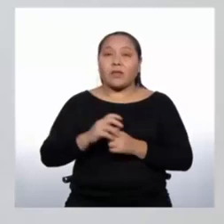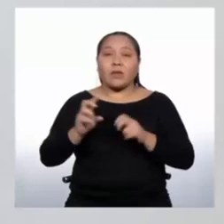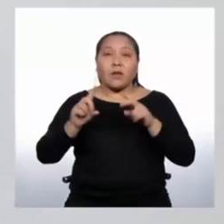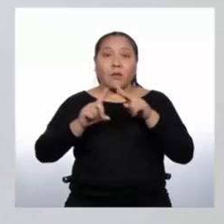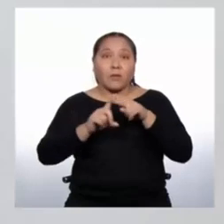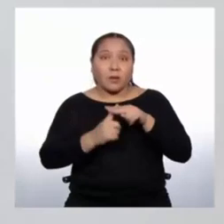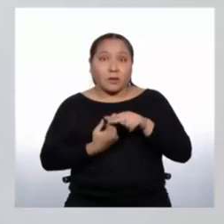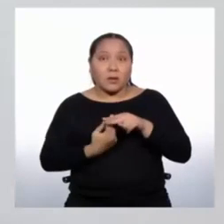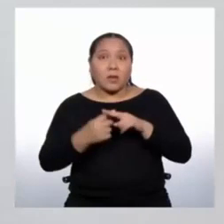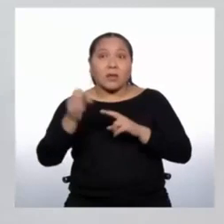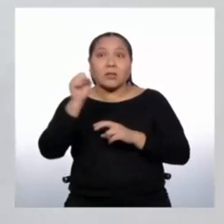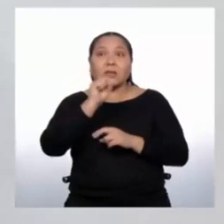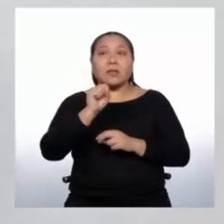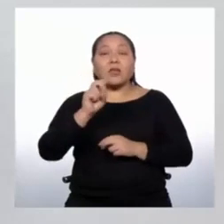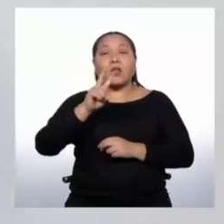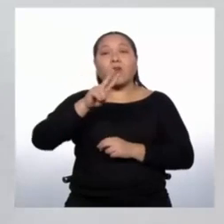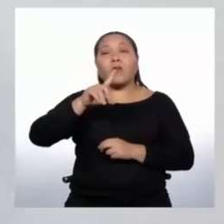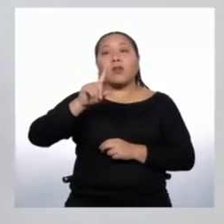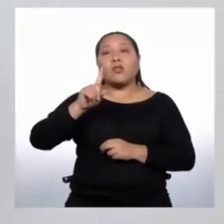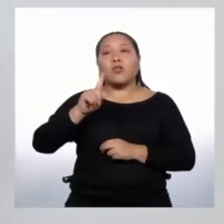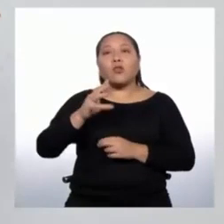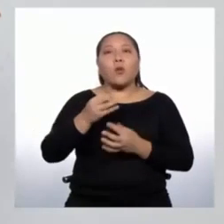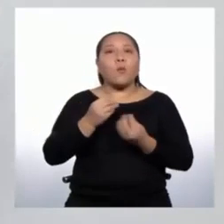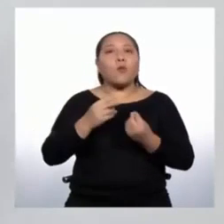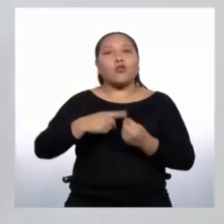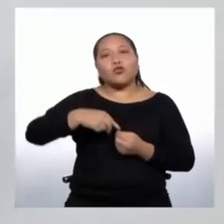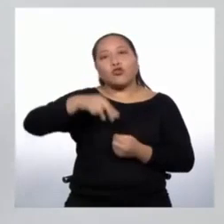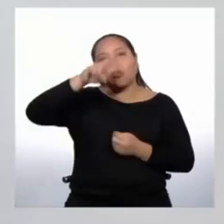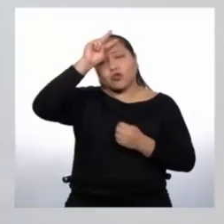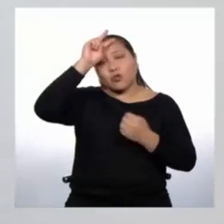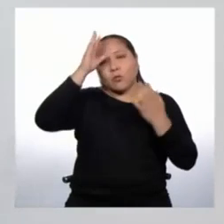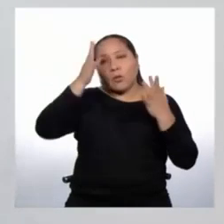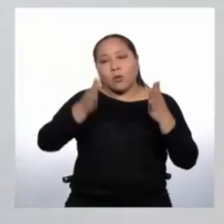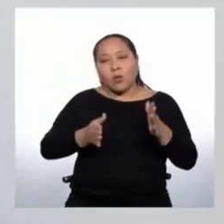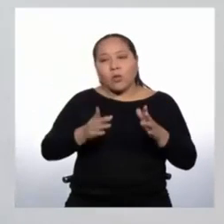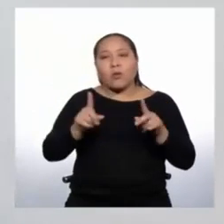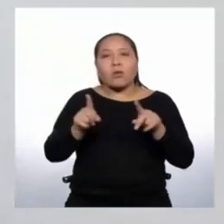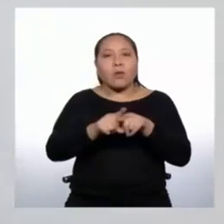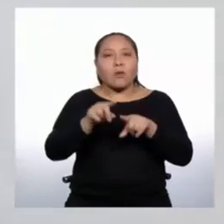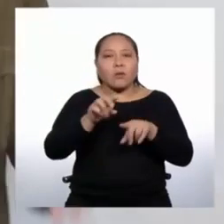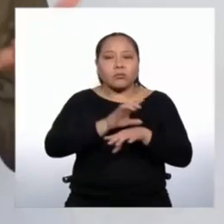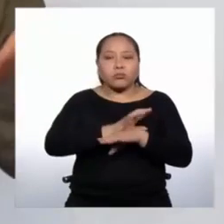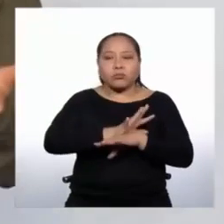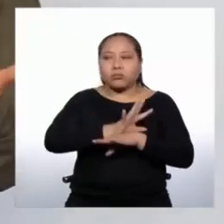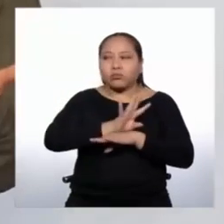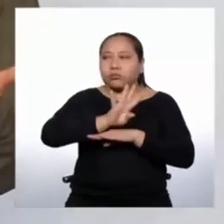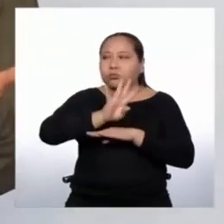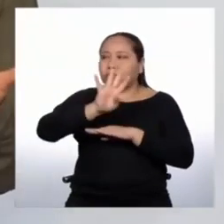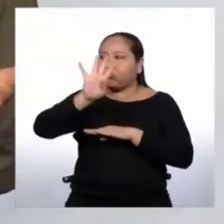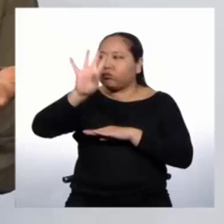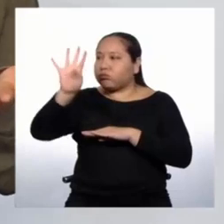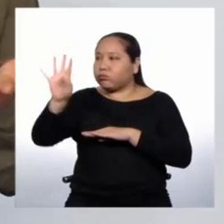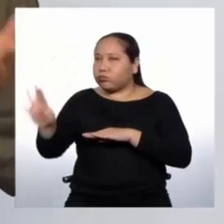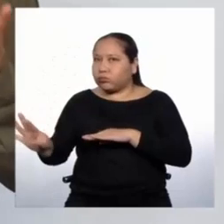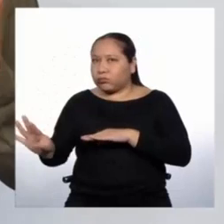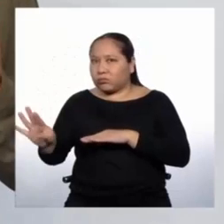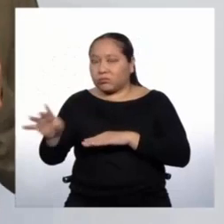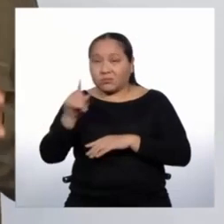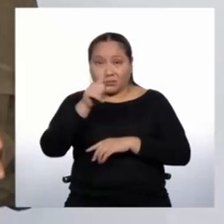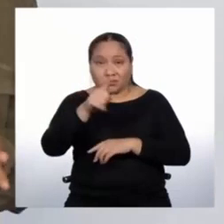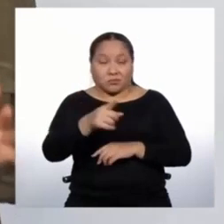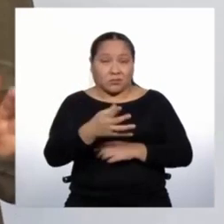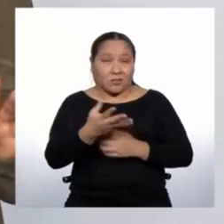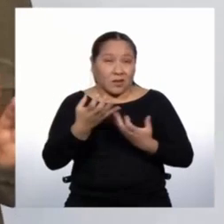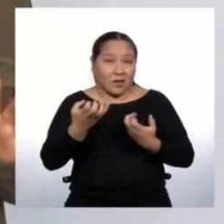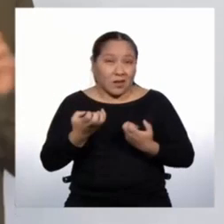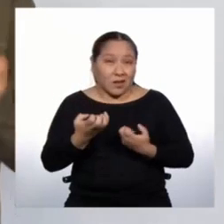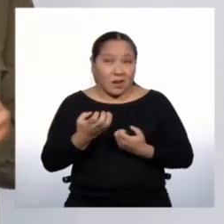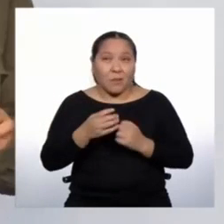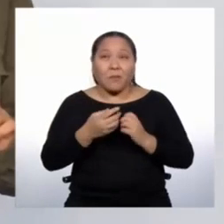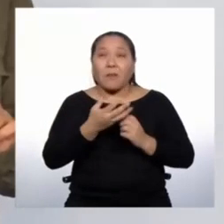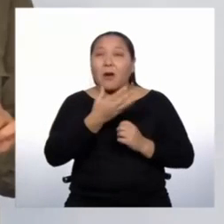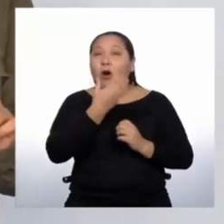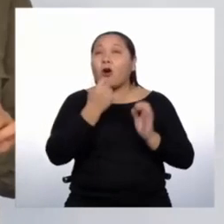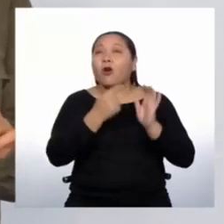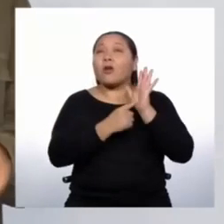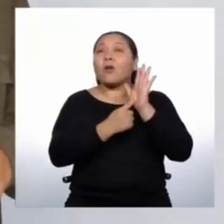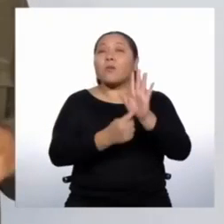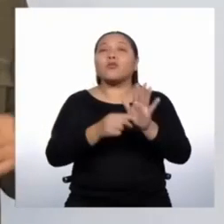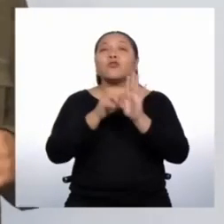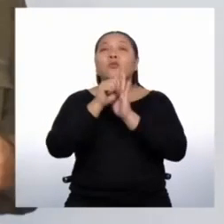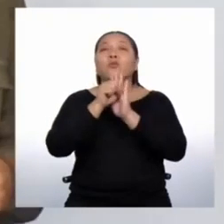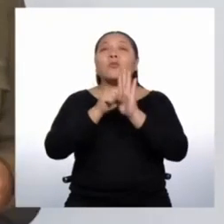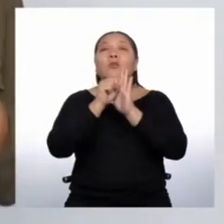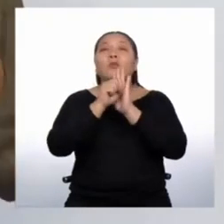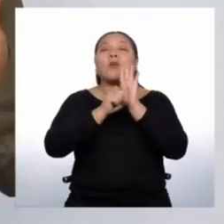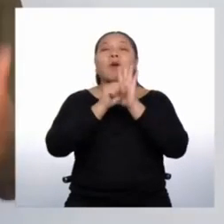siglo XXI, muchos peruanos también salieron del Perú. ¿Qué les parece si mejor les muestro un video